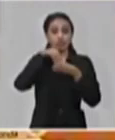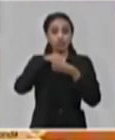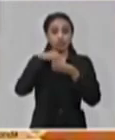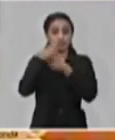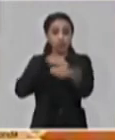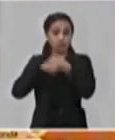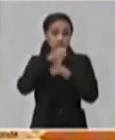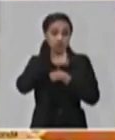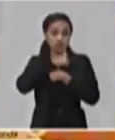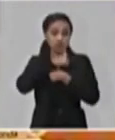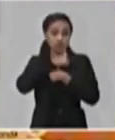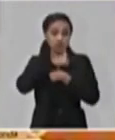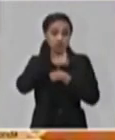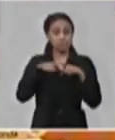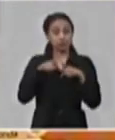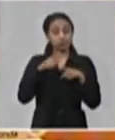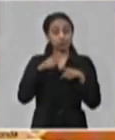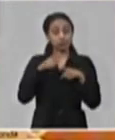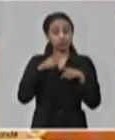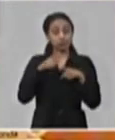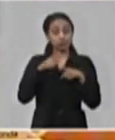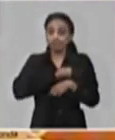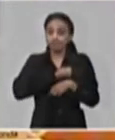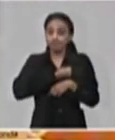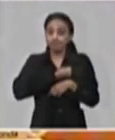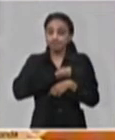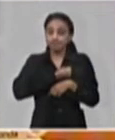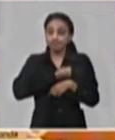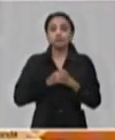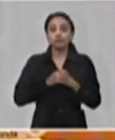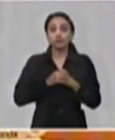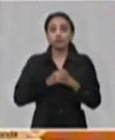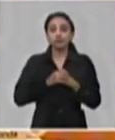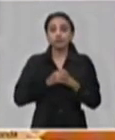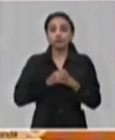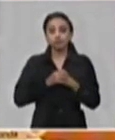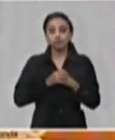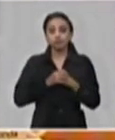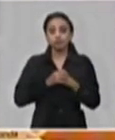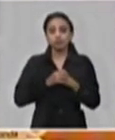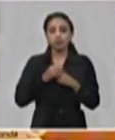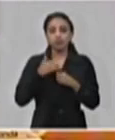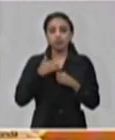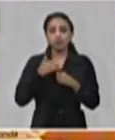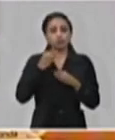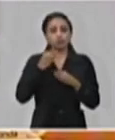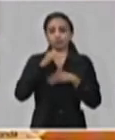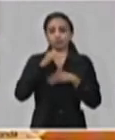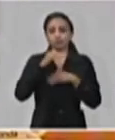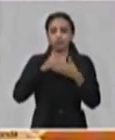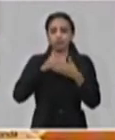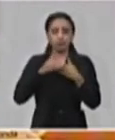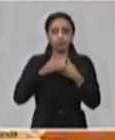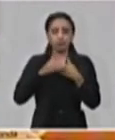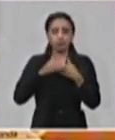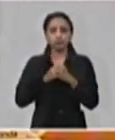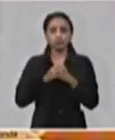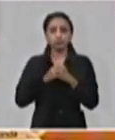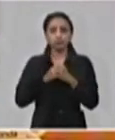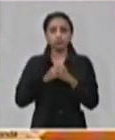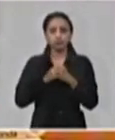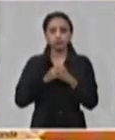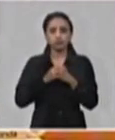Sin embargo, es lamentable cómo muchas conjeturas se han hecho sobre